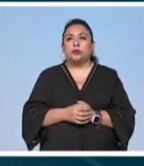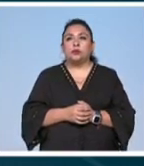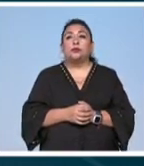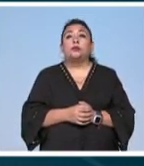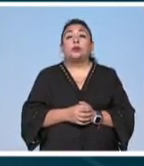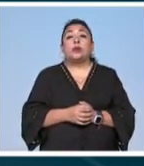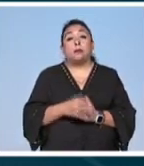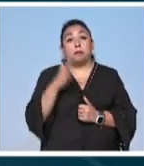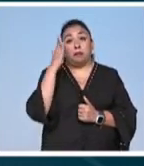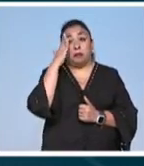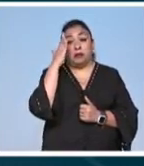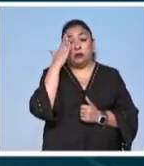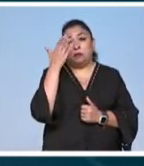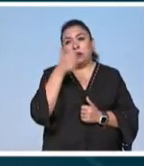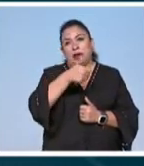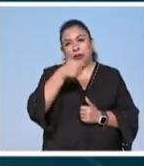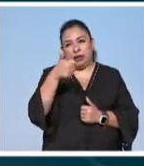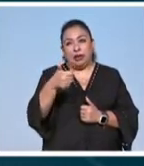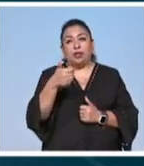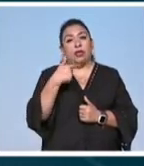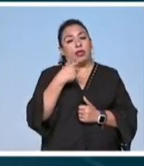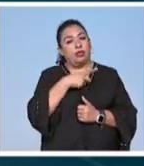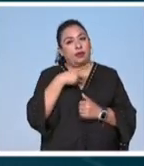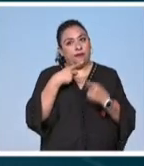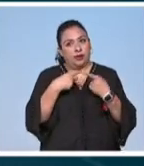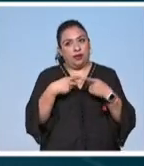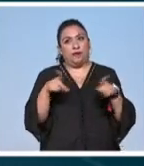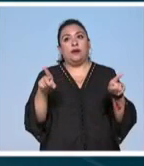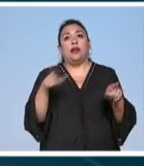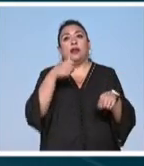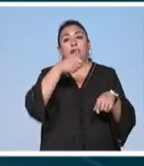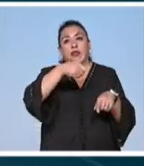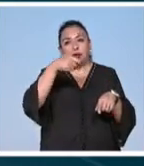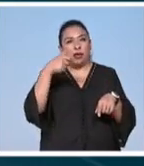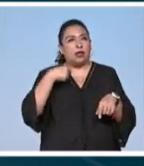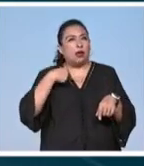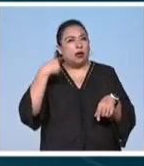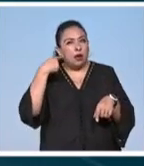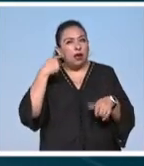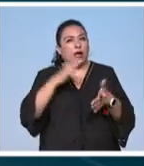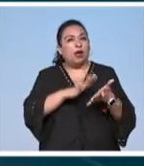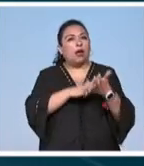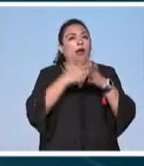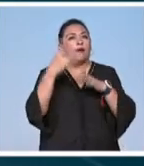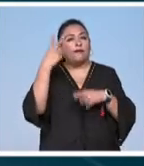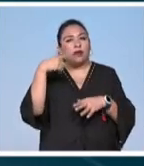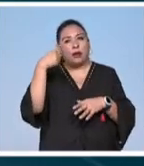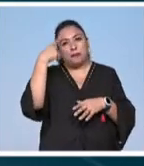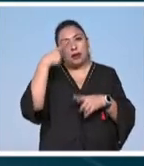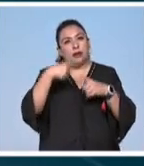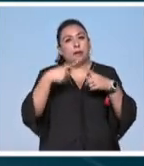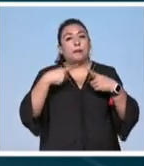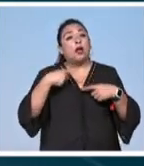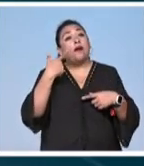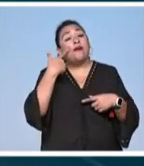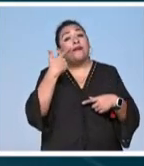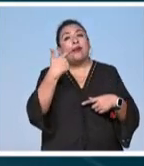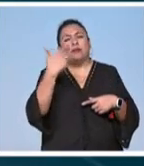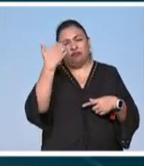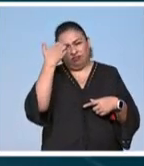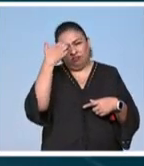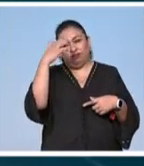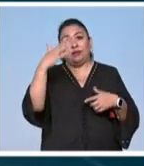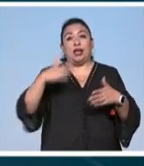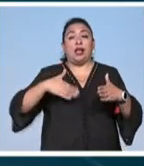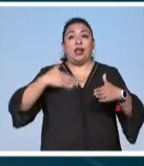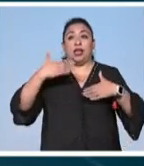la premisa es que cada concert sea distinto y que en cada uno el sonido se convierte en un viaje para el espectador en el que la nostalgia